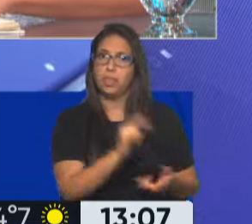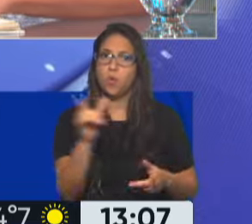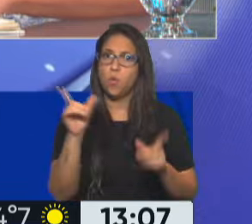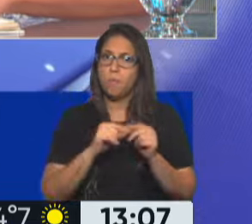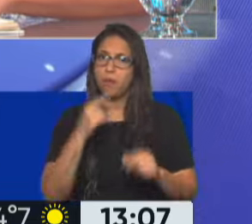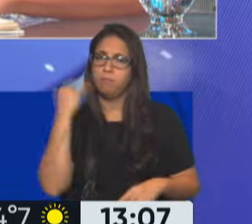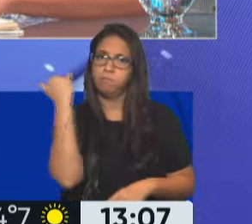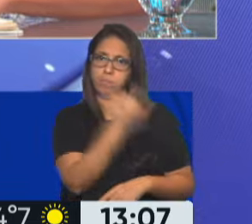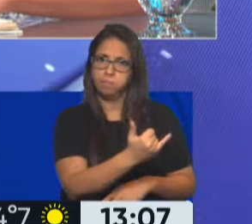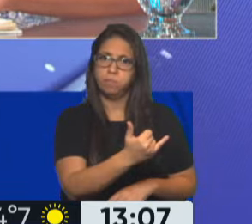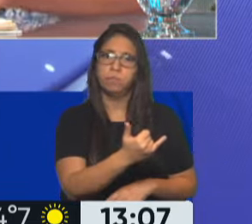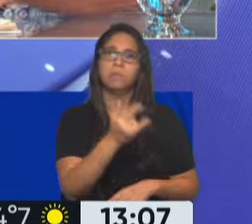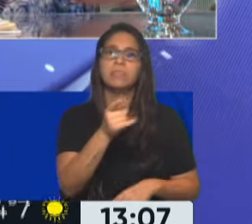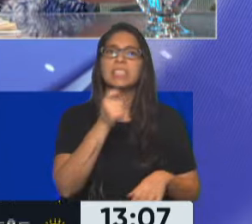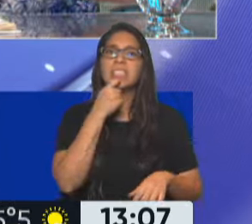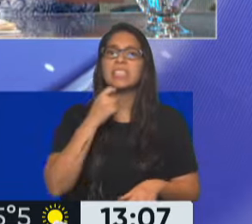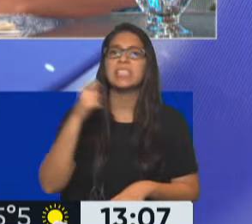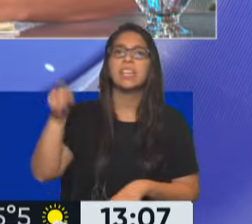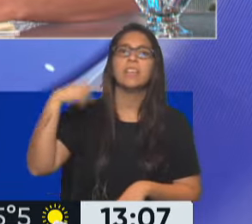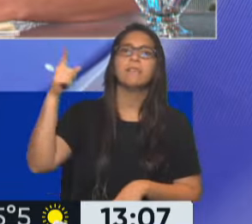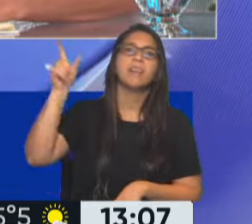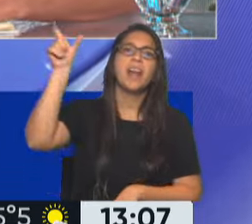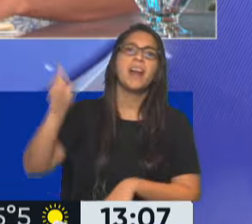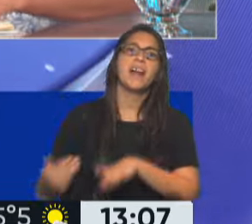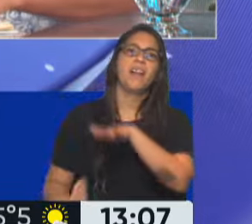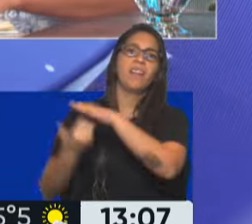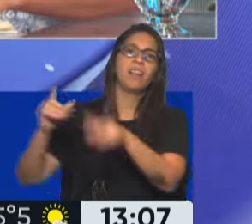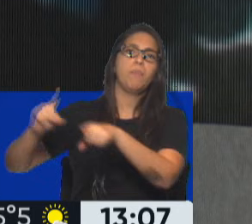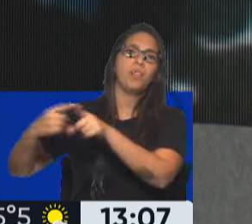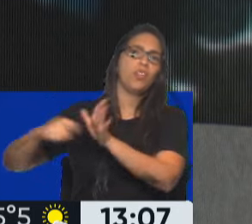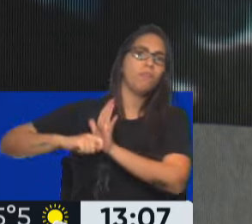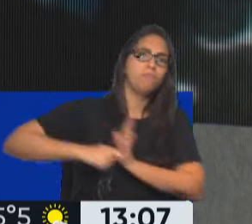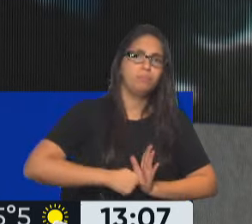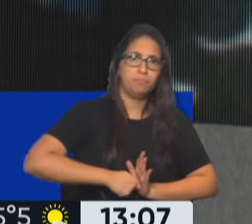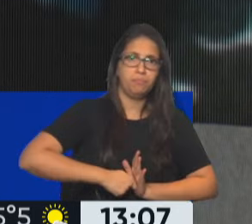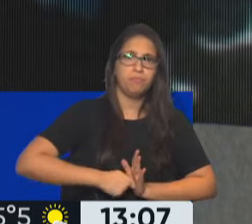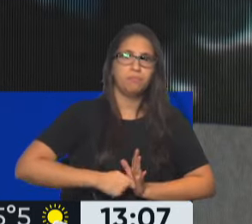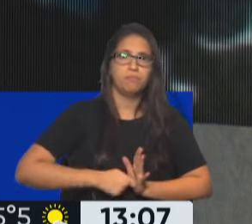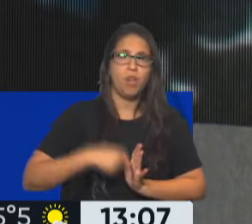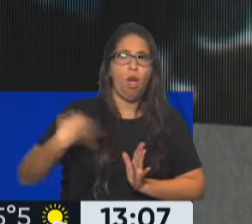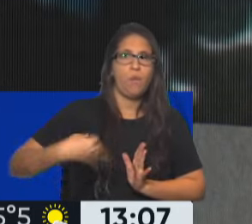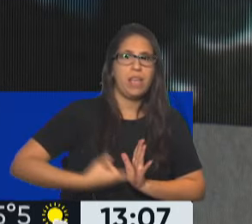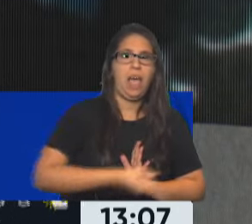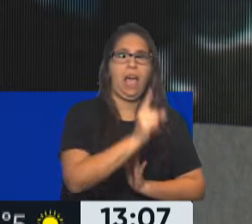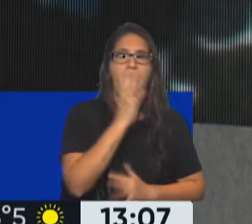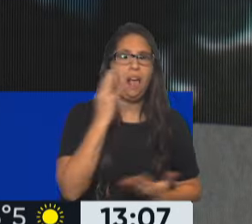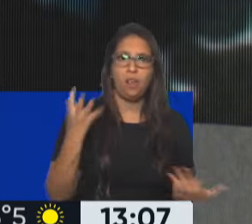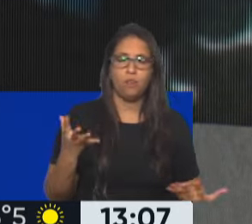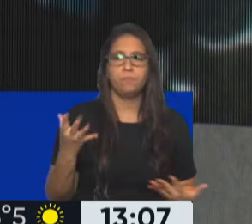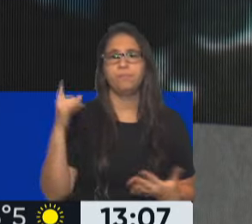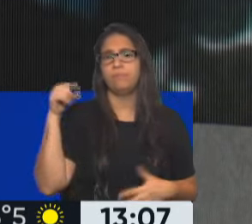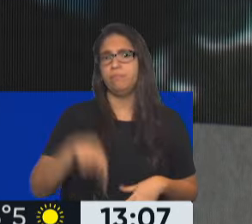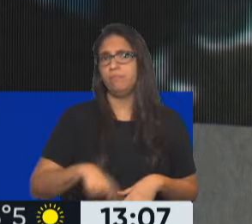teléfono para denunciar extorsión por parte de referentes políticos. Es sobre diferentes momentos de la historia reciente,